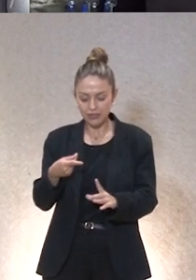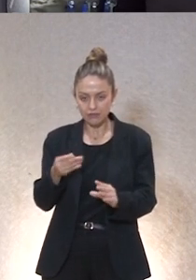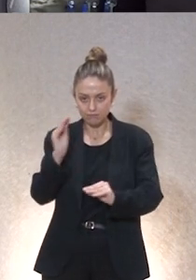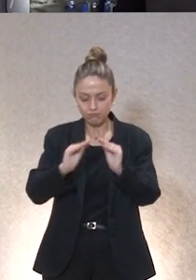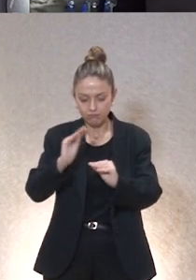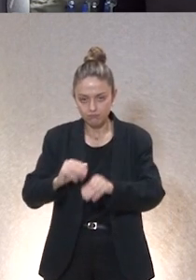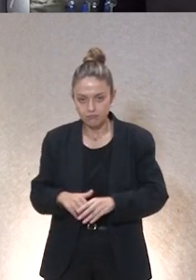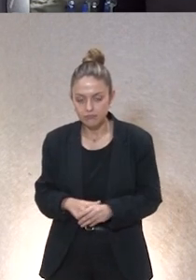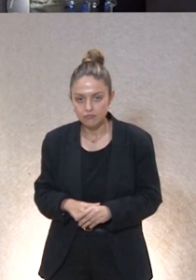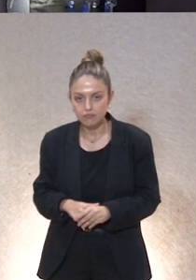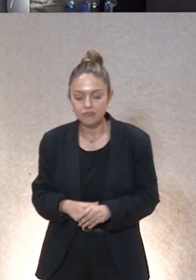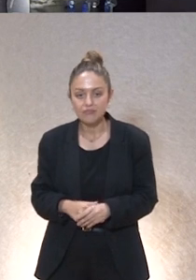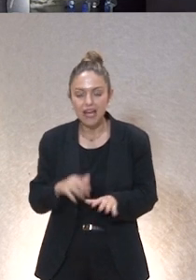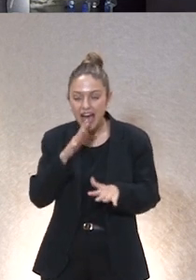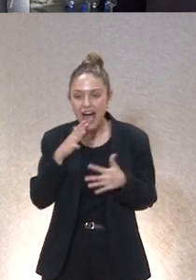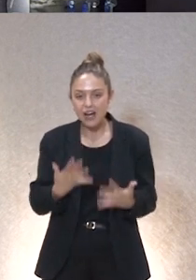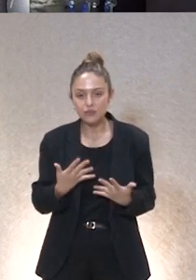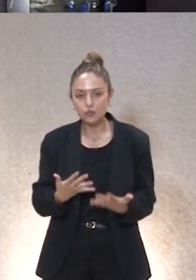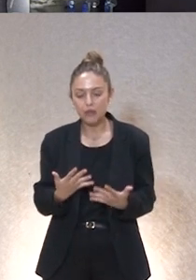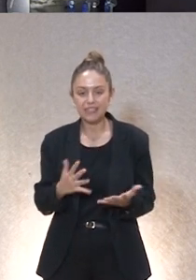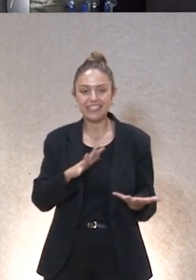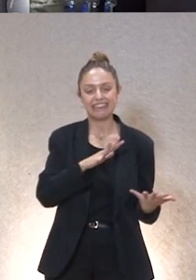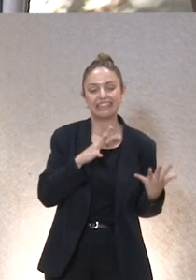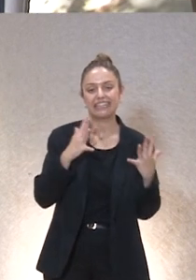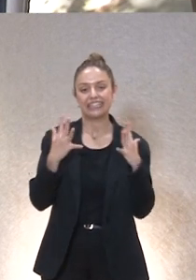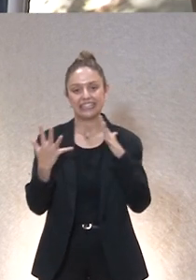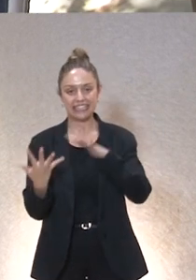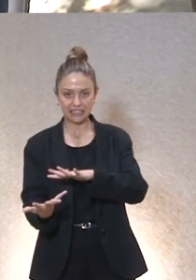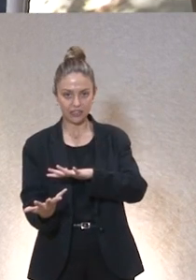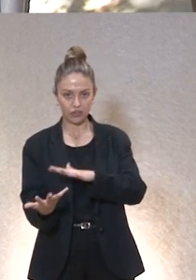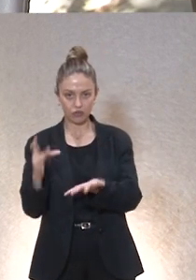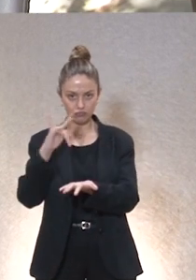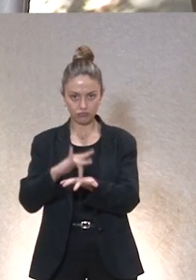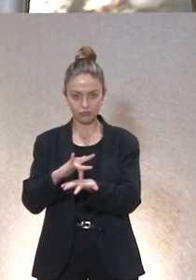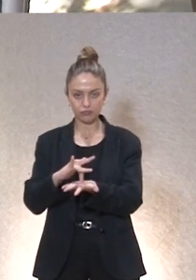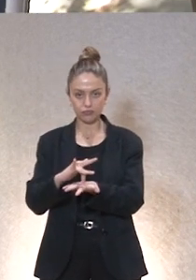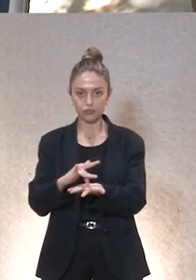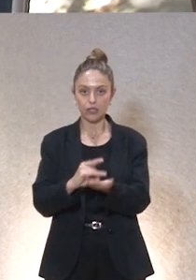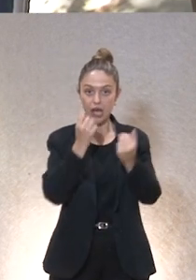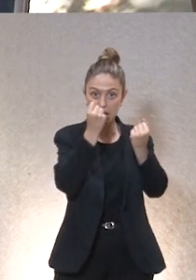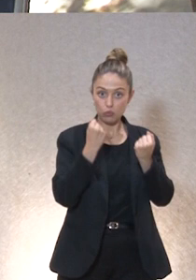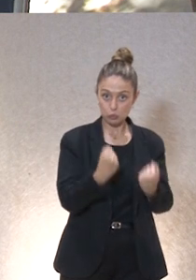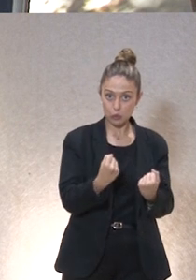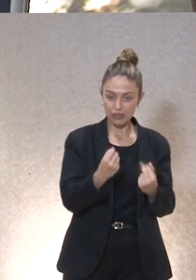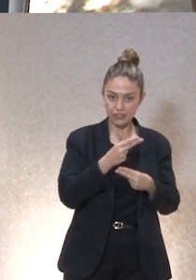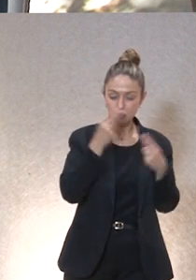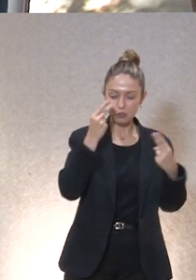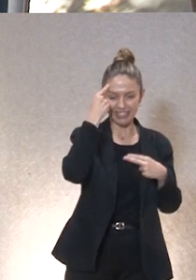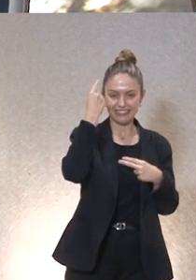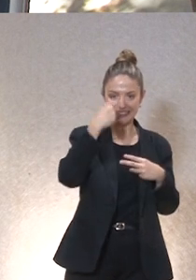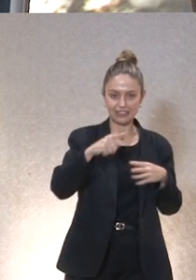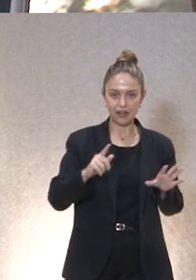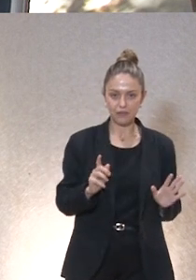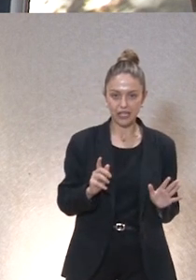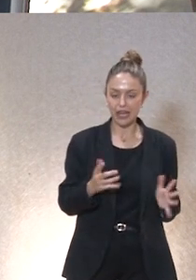nos encontramos en un momento de transición las autoridades públicas en este momento son conscientes